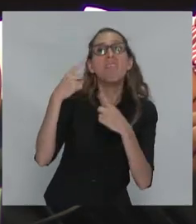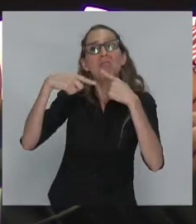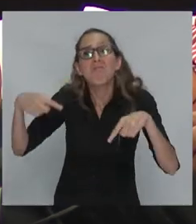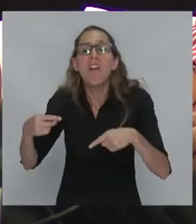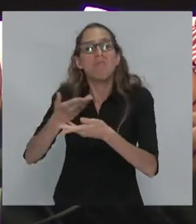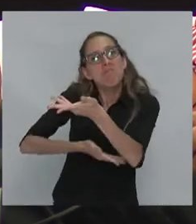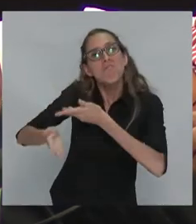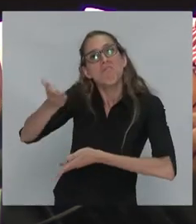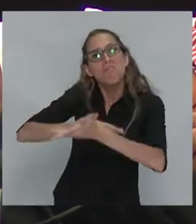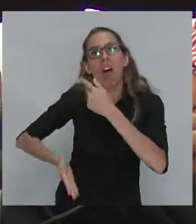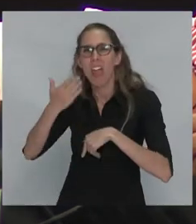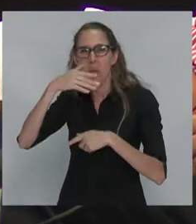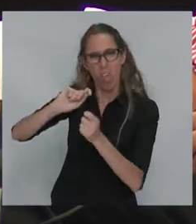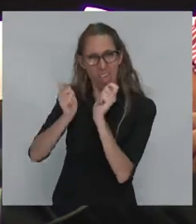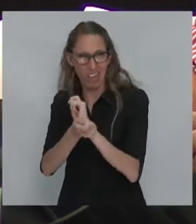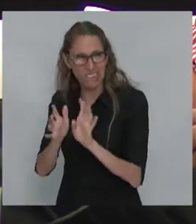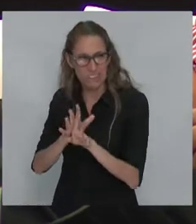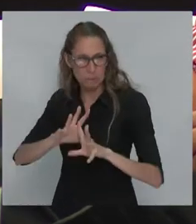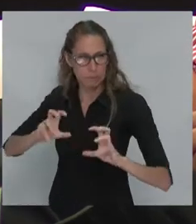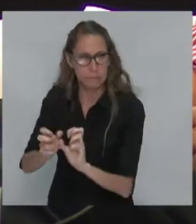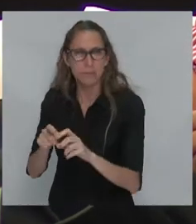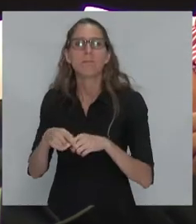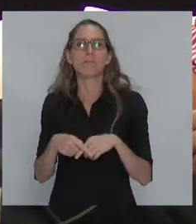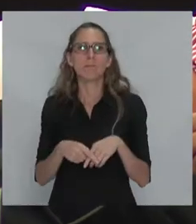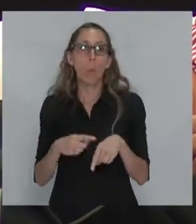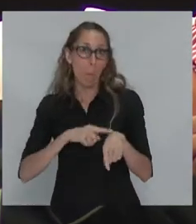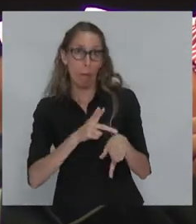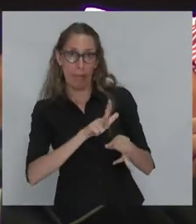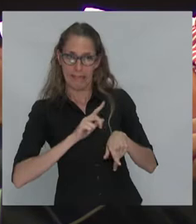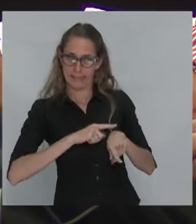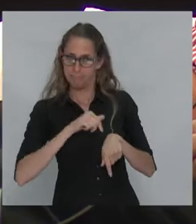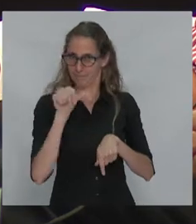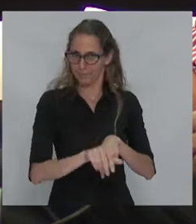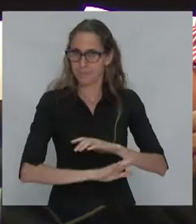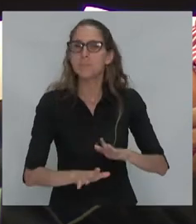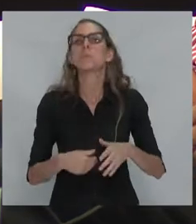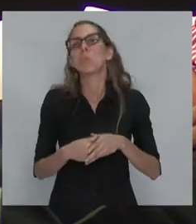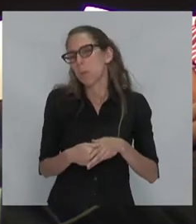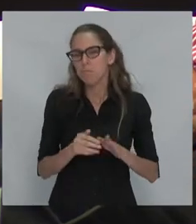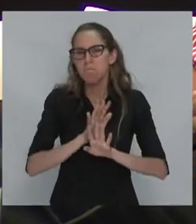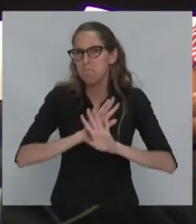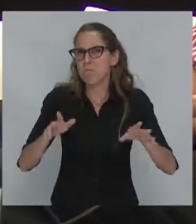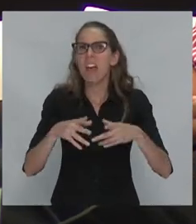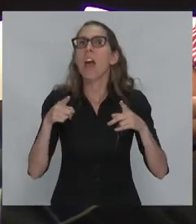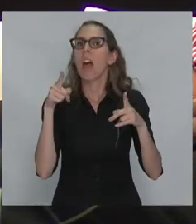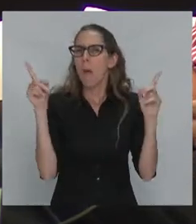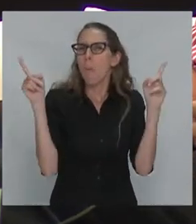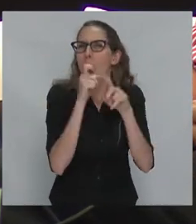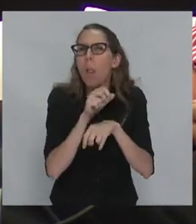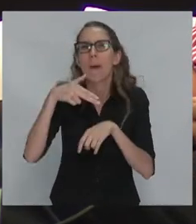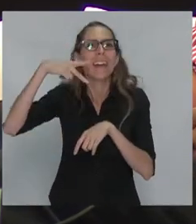intereses en los mercados financieros. Hay un minuto. Bueno, pues, yo más que decir que es la crisis del